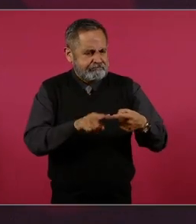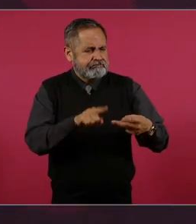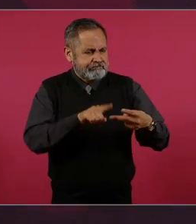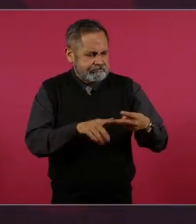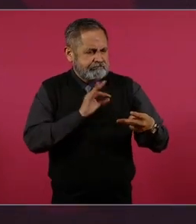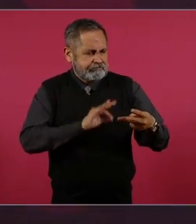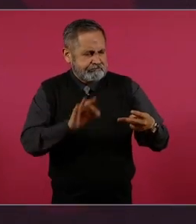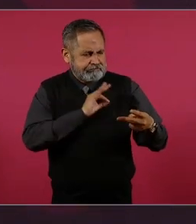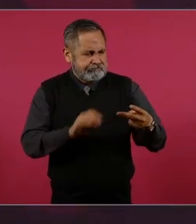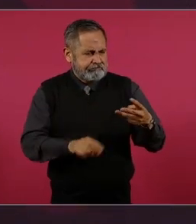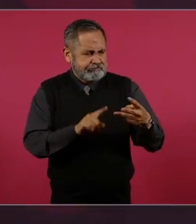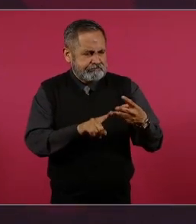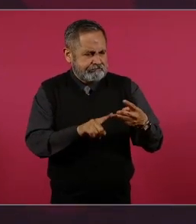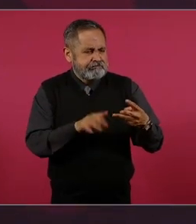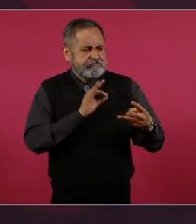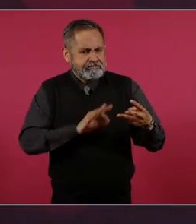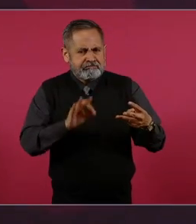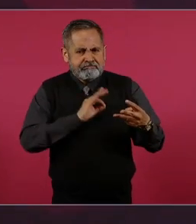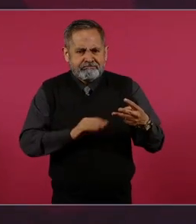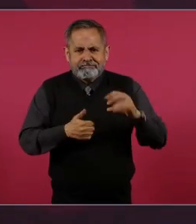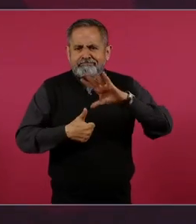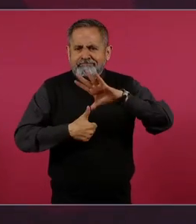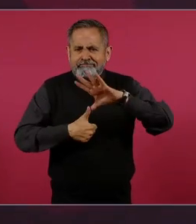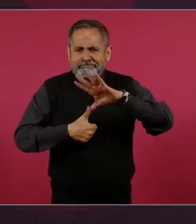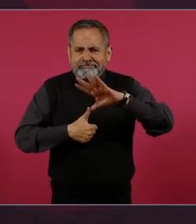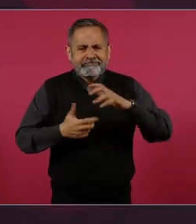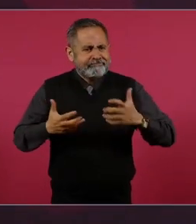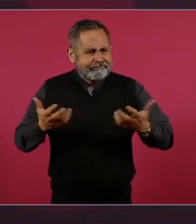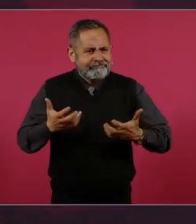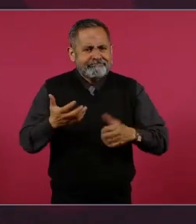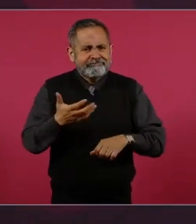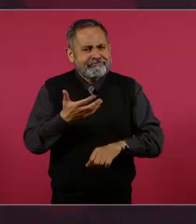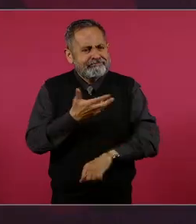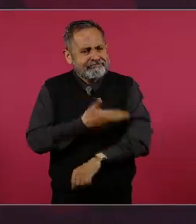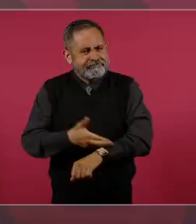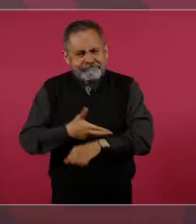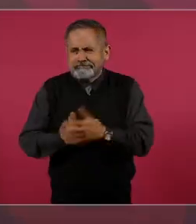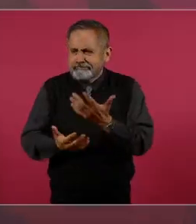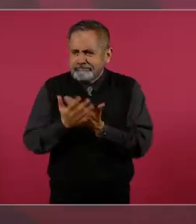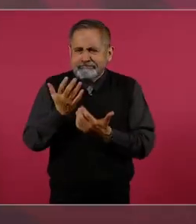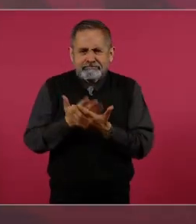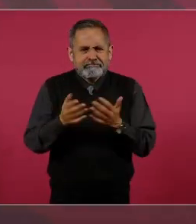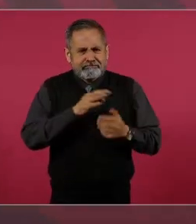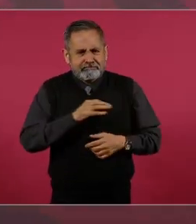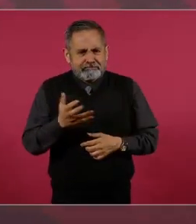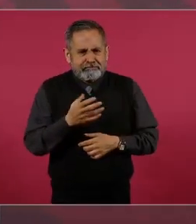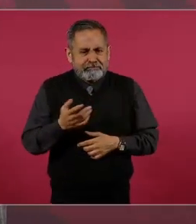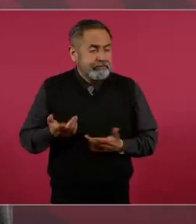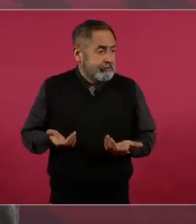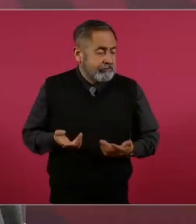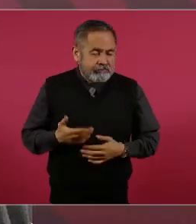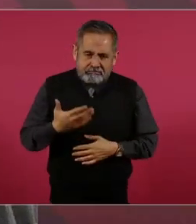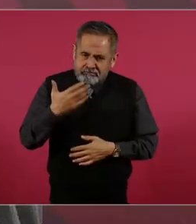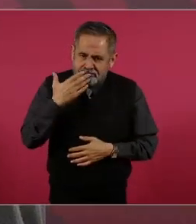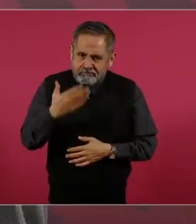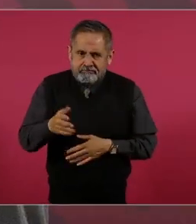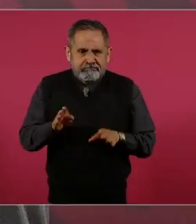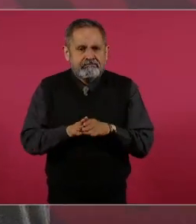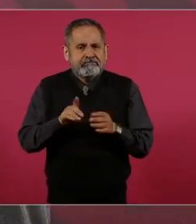América del Norte. Eso lo maneja muy bien,